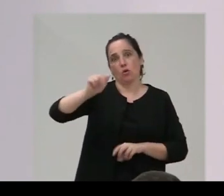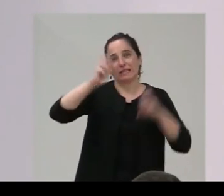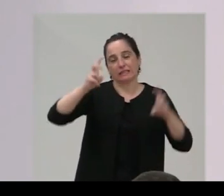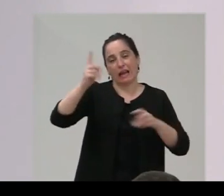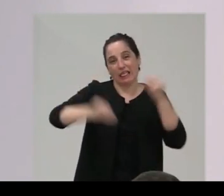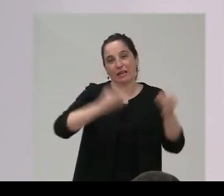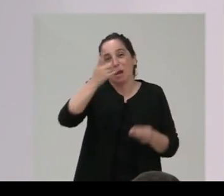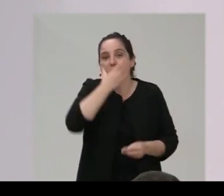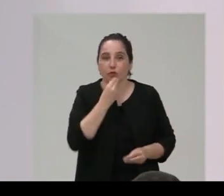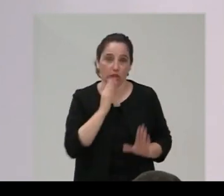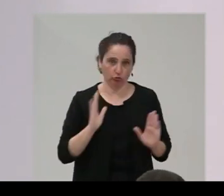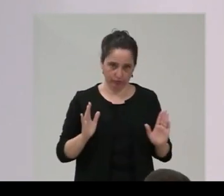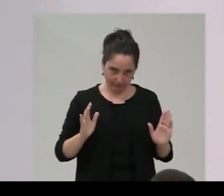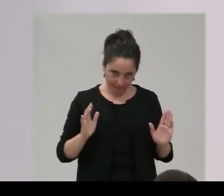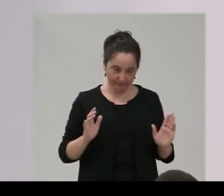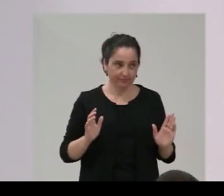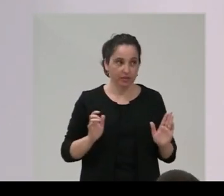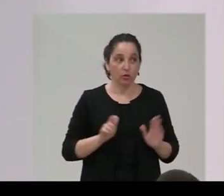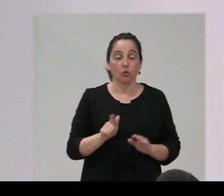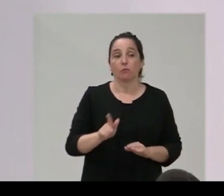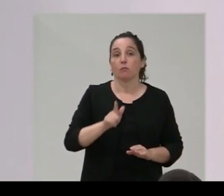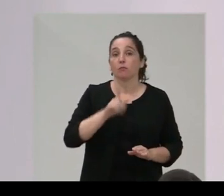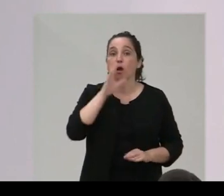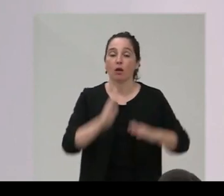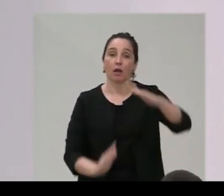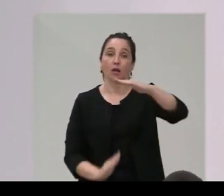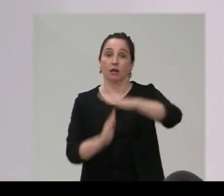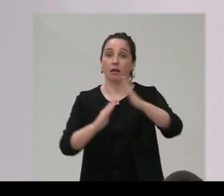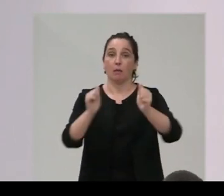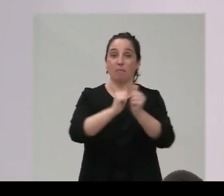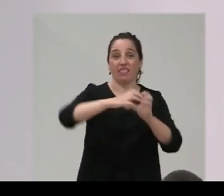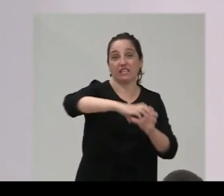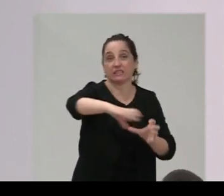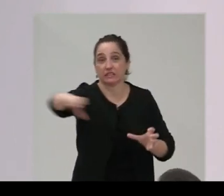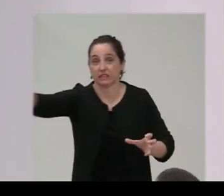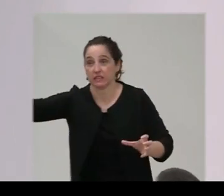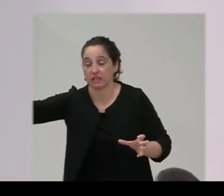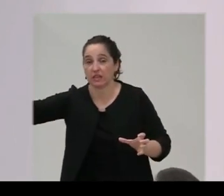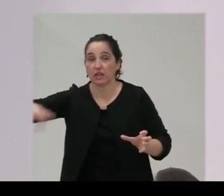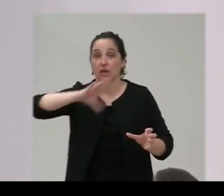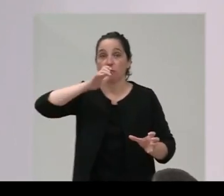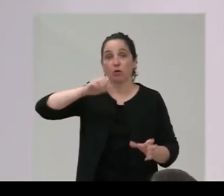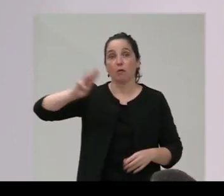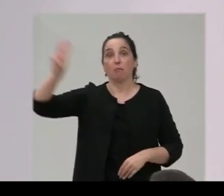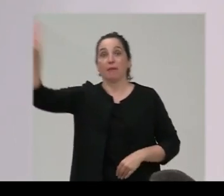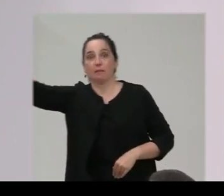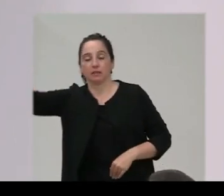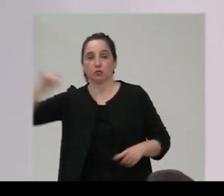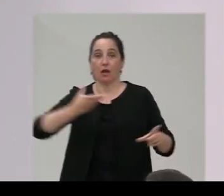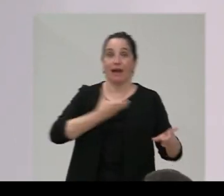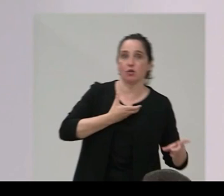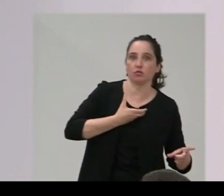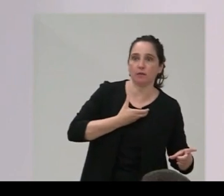como una de las razones para paralizar y después de moler era que tanto en el parlamento como en el